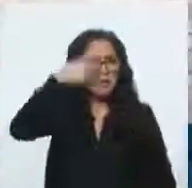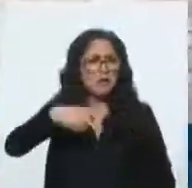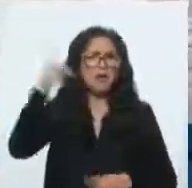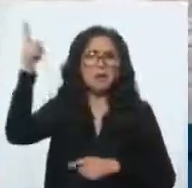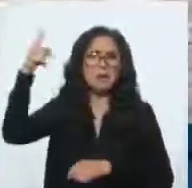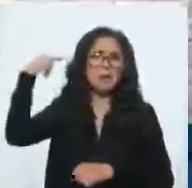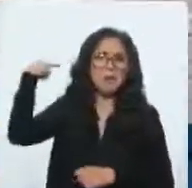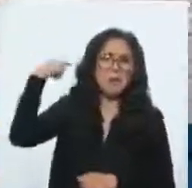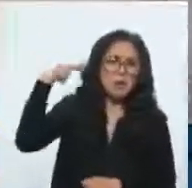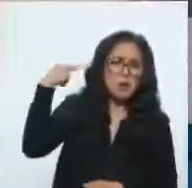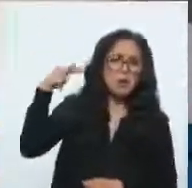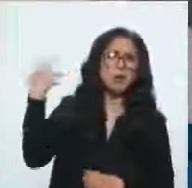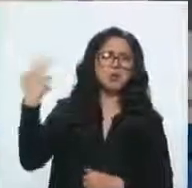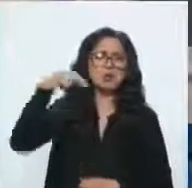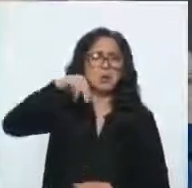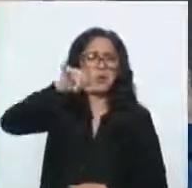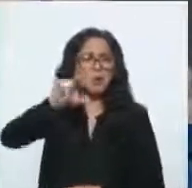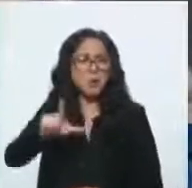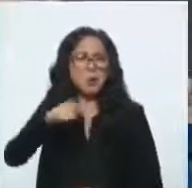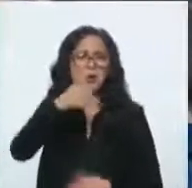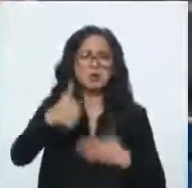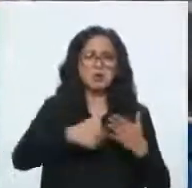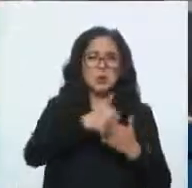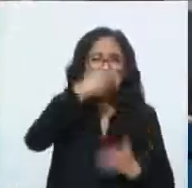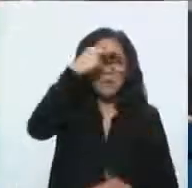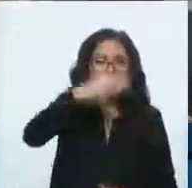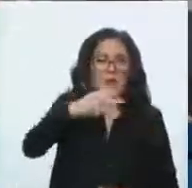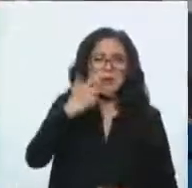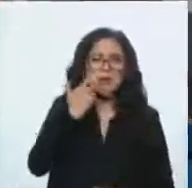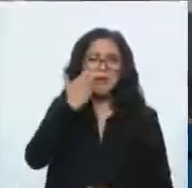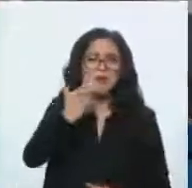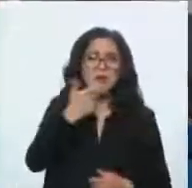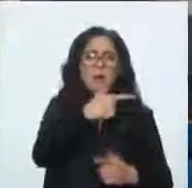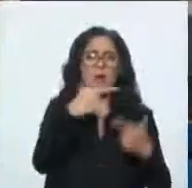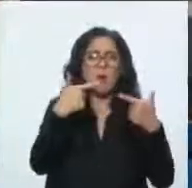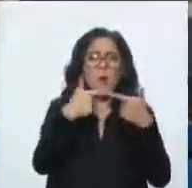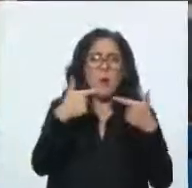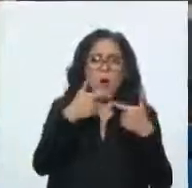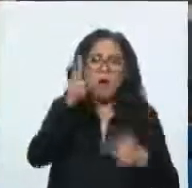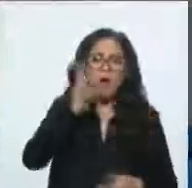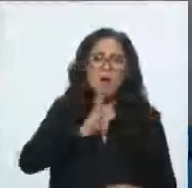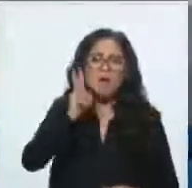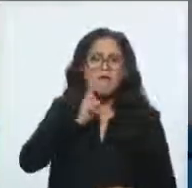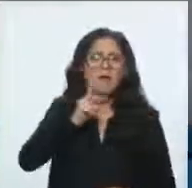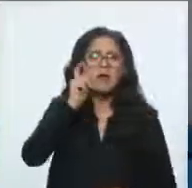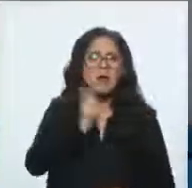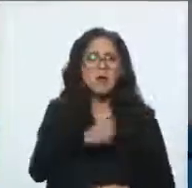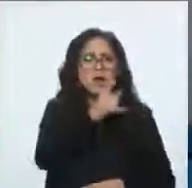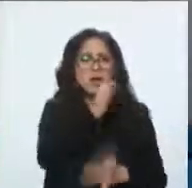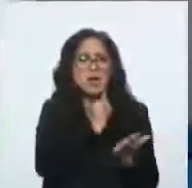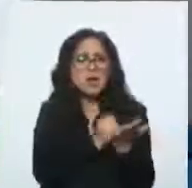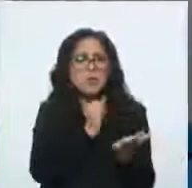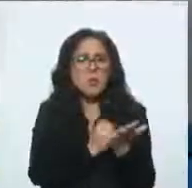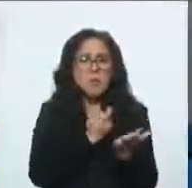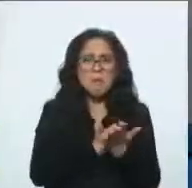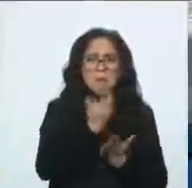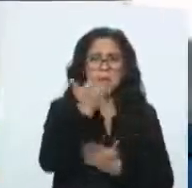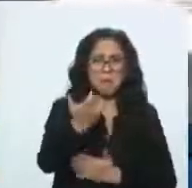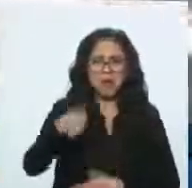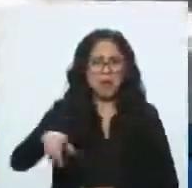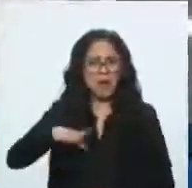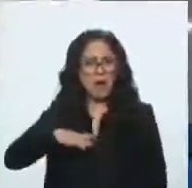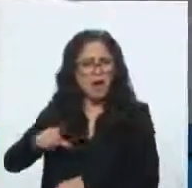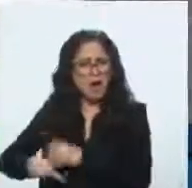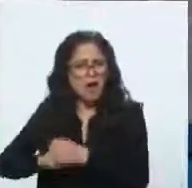en la Ciudad de México, buscando intensamente en Google sobre un supuesto impuesto a mascotas. Había una nota en Querétaro de un